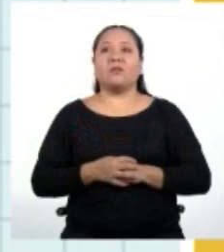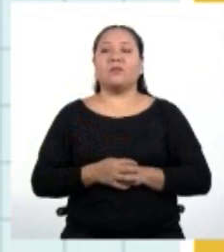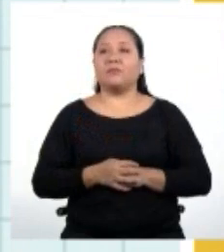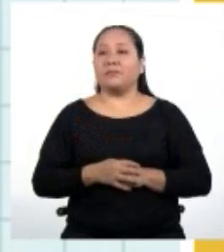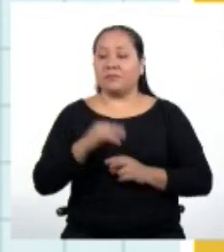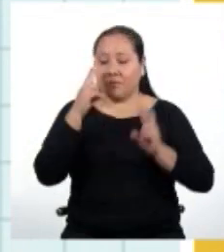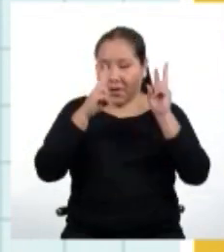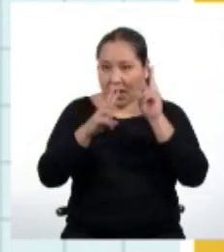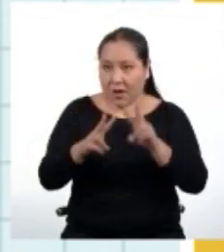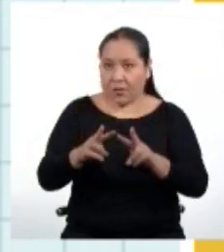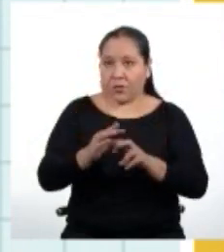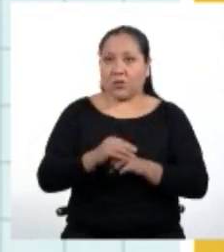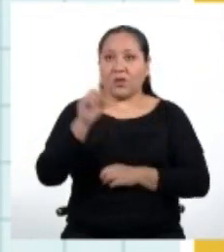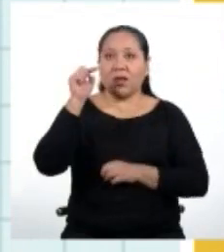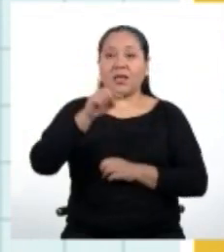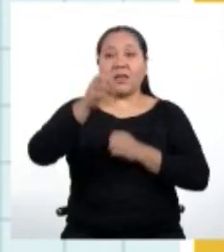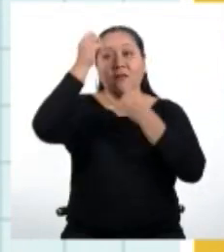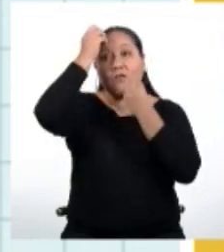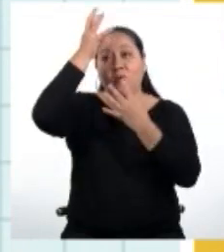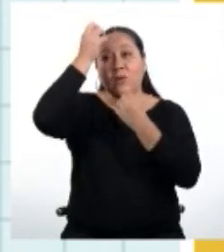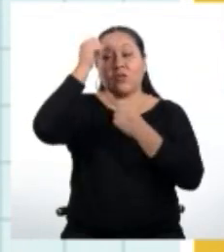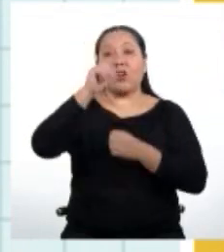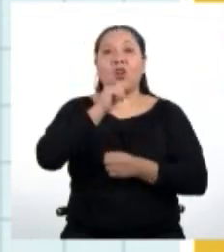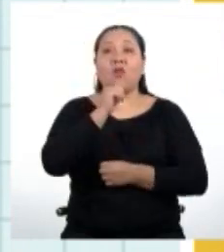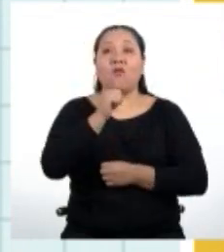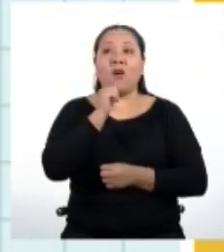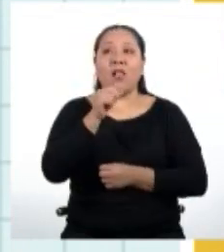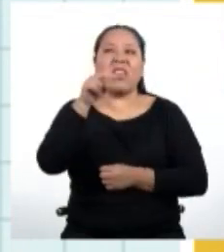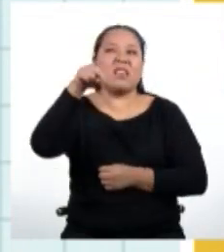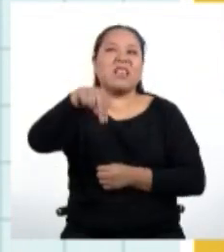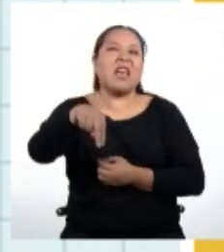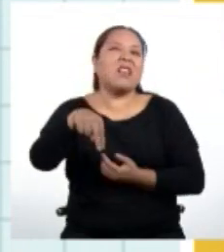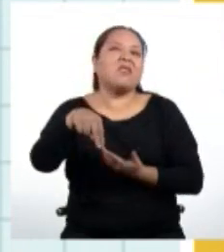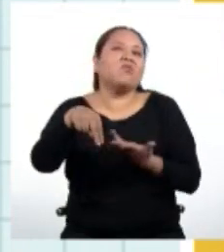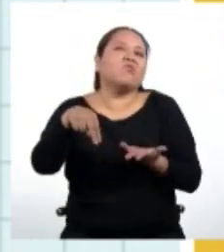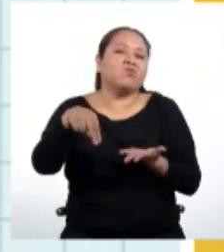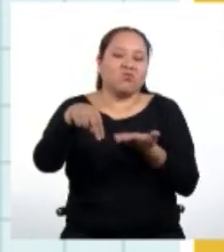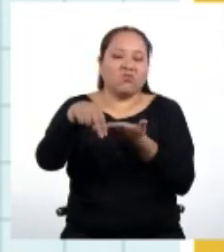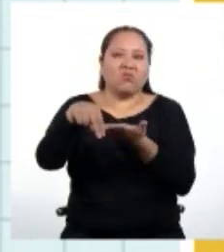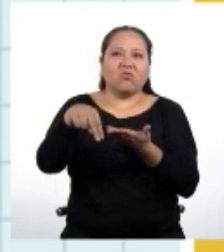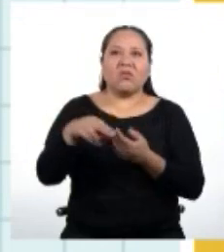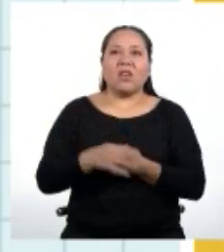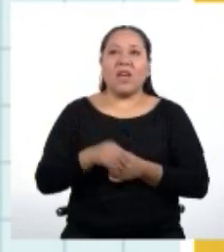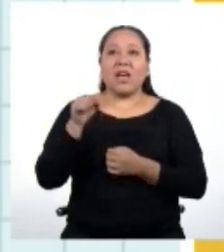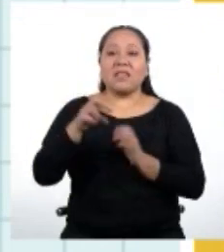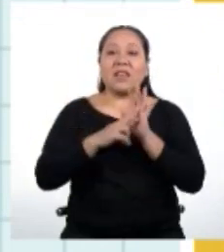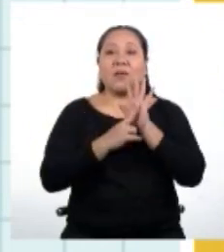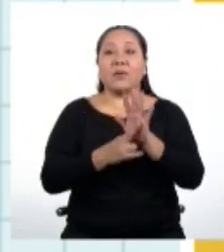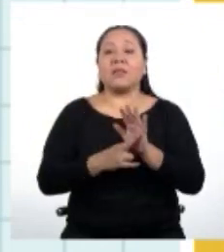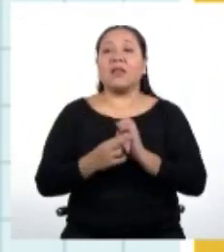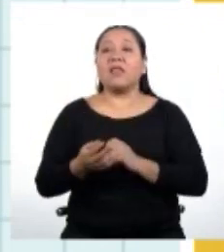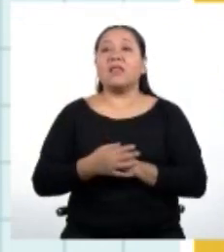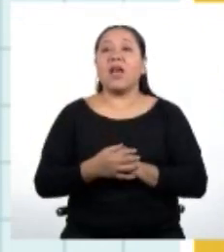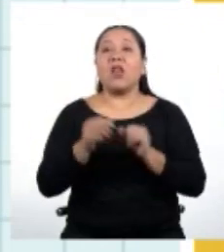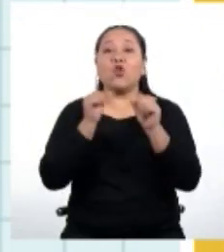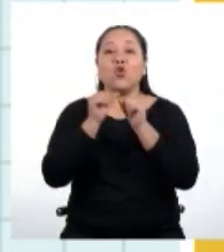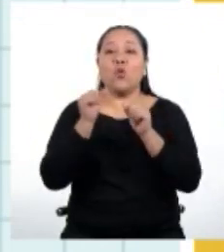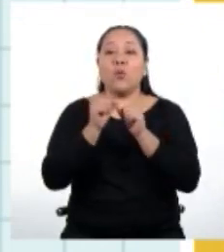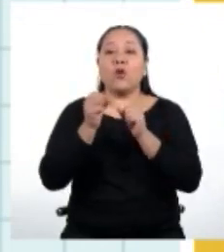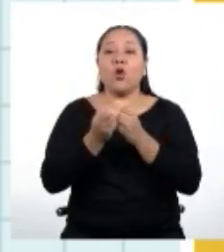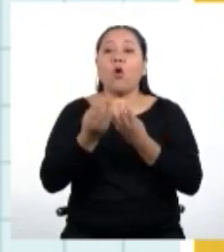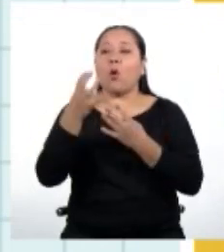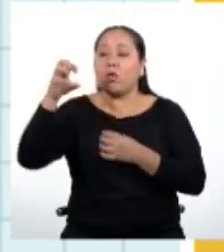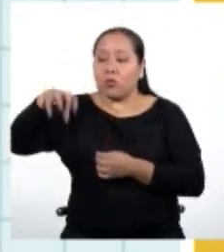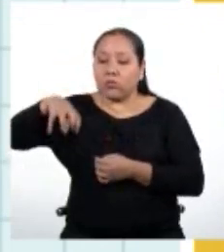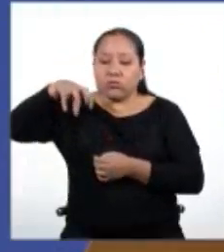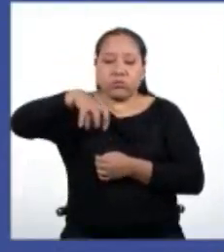Notemos que el dato que no tenemos es N, que representa el número de términos de una progresión aritmética,